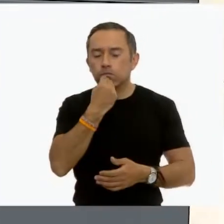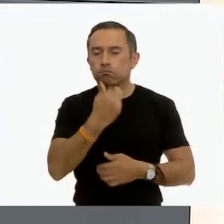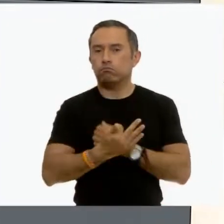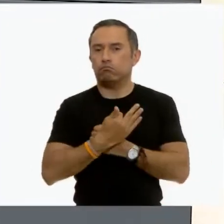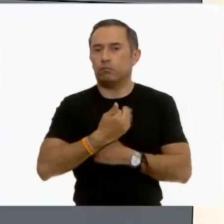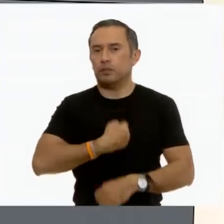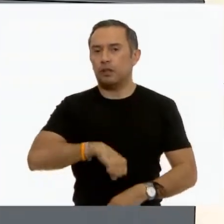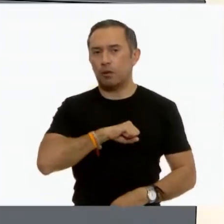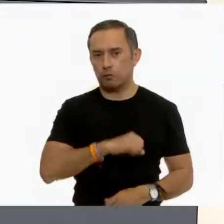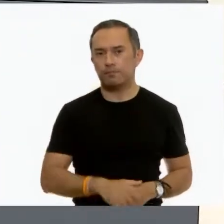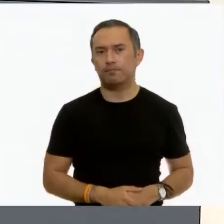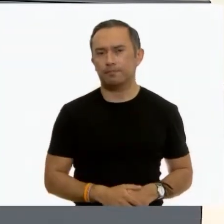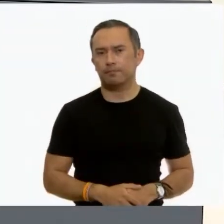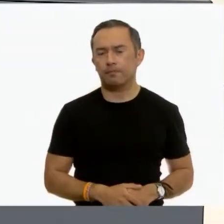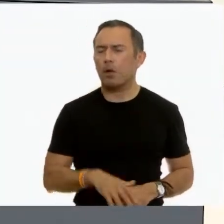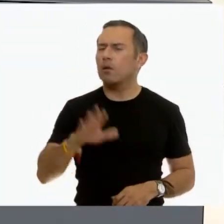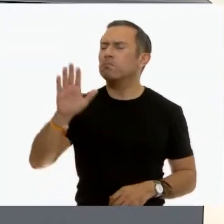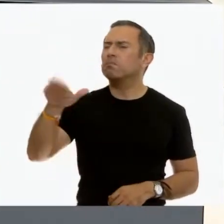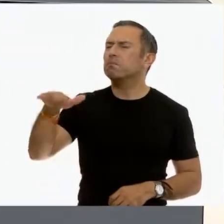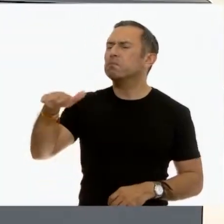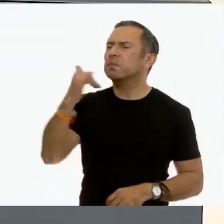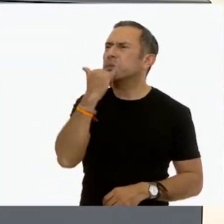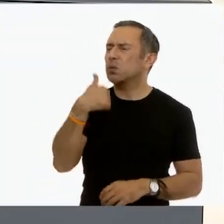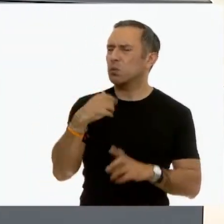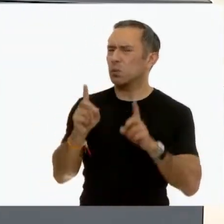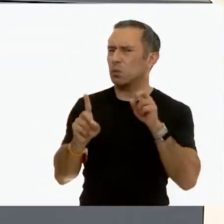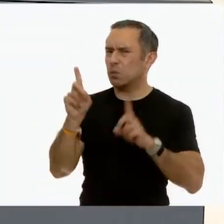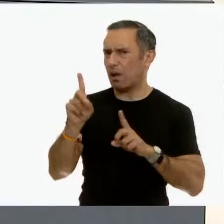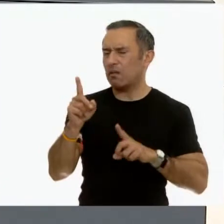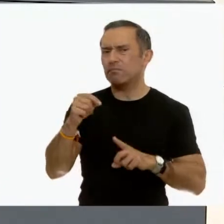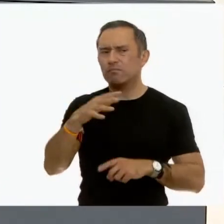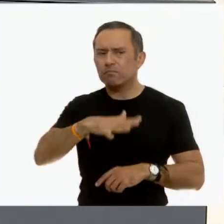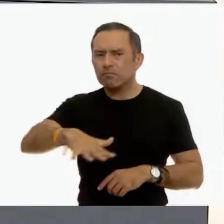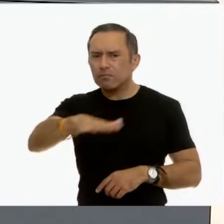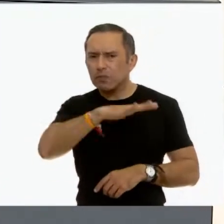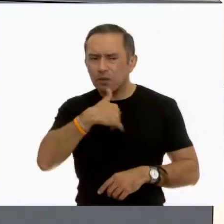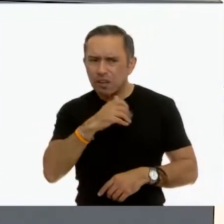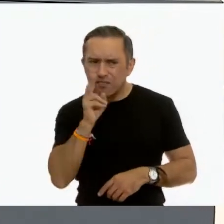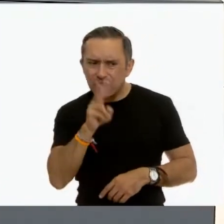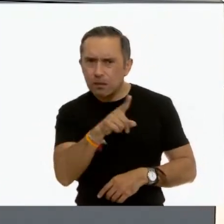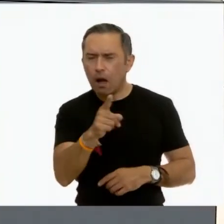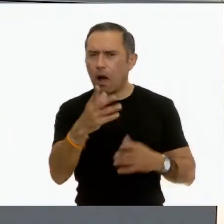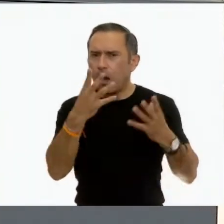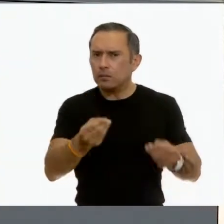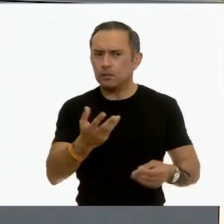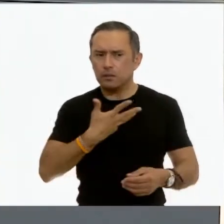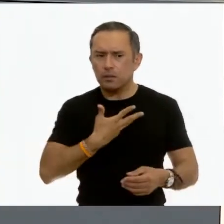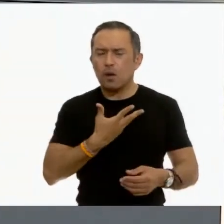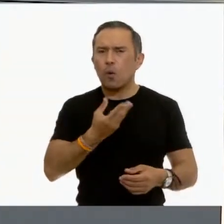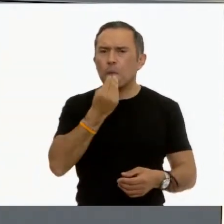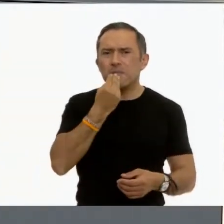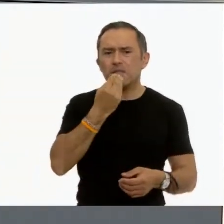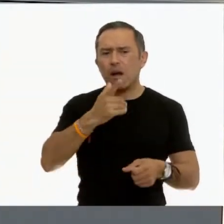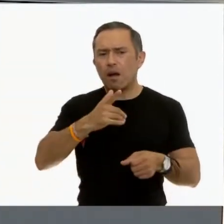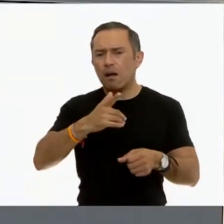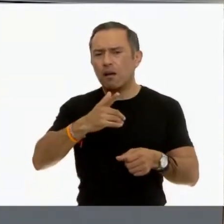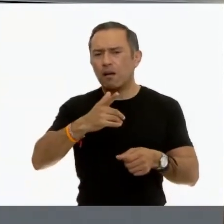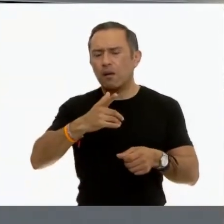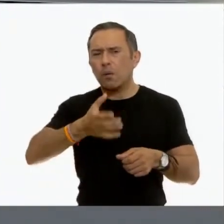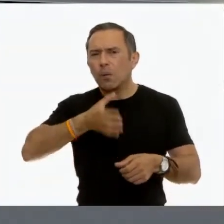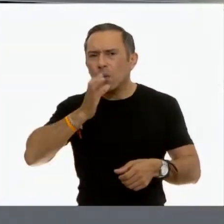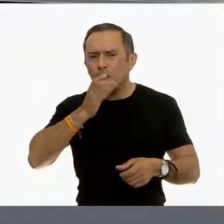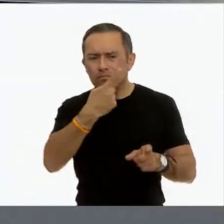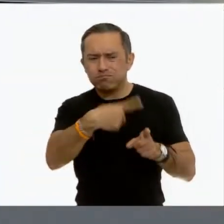Maestra, yo tengo una duda. En nuestra comunidad hay una gran variedad y cantidad de alimentos y bebidas. Entonces, ¿cómo sé qué es lo que tengo que